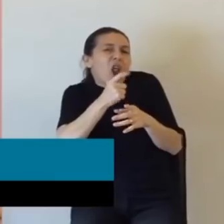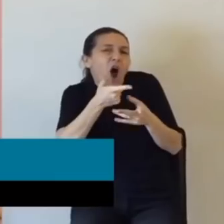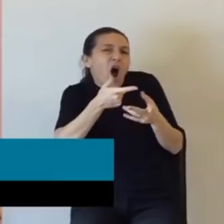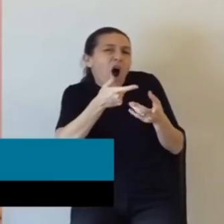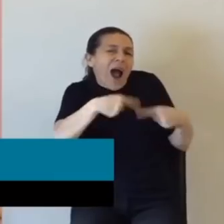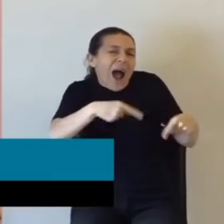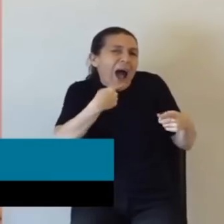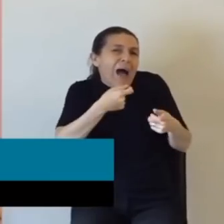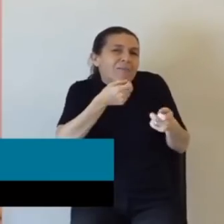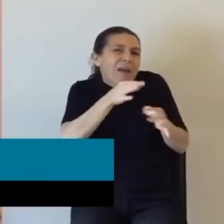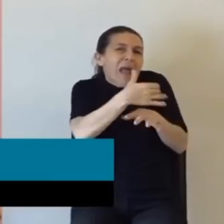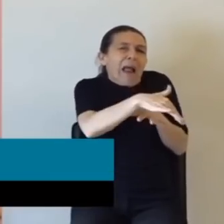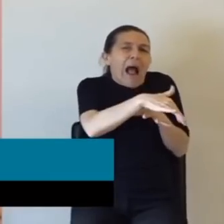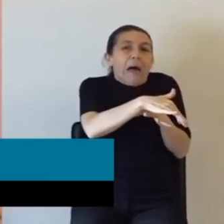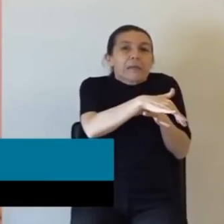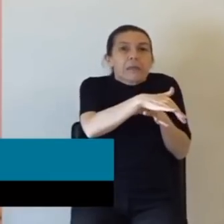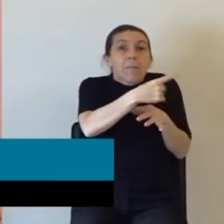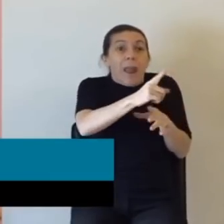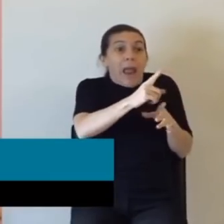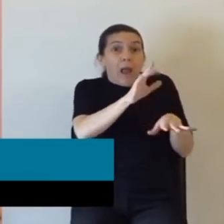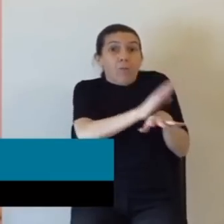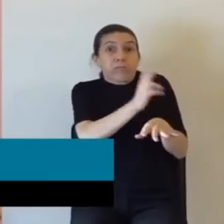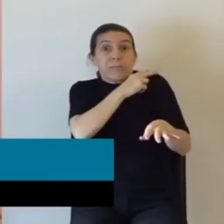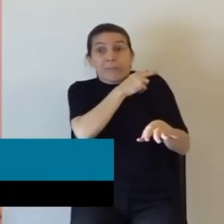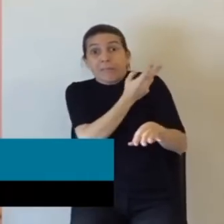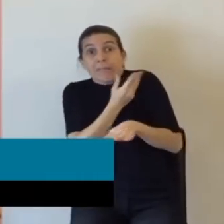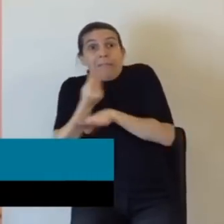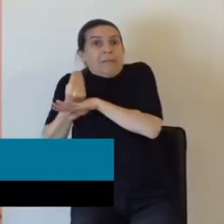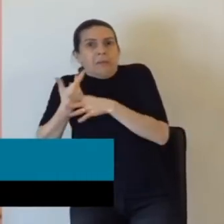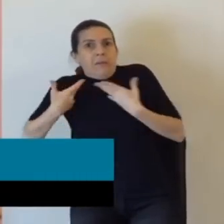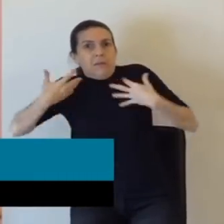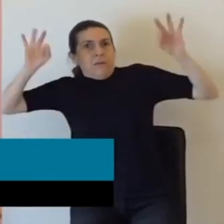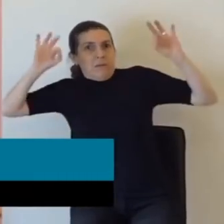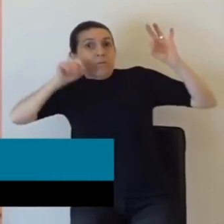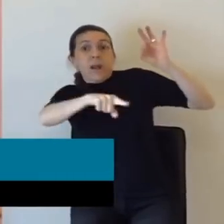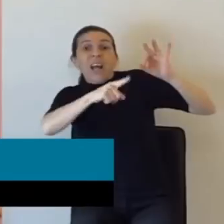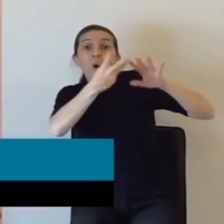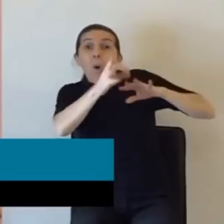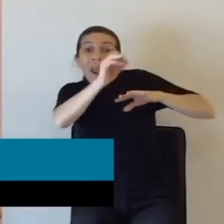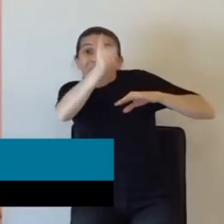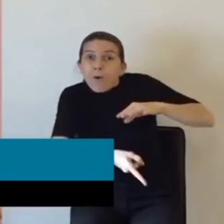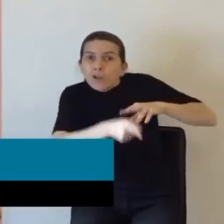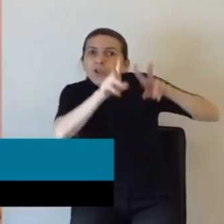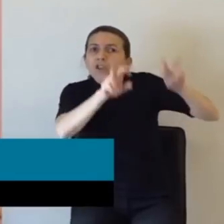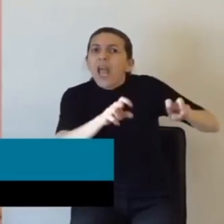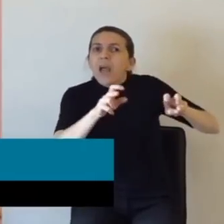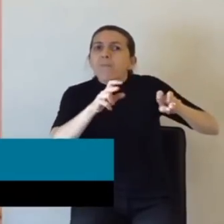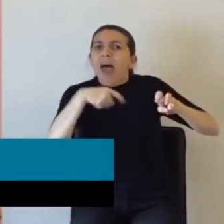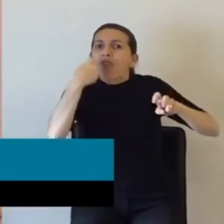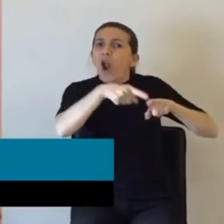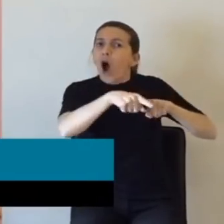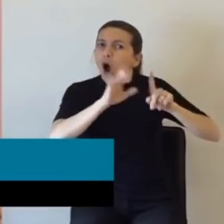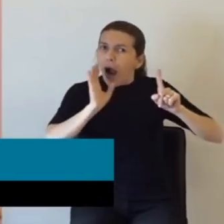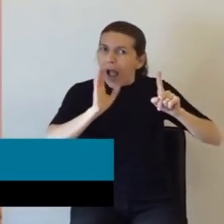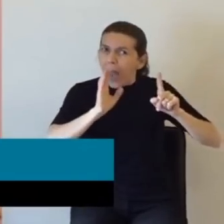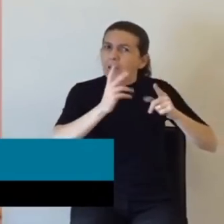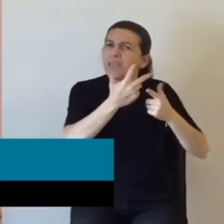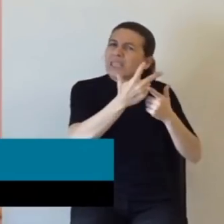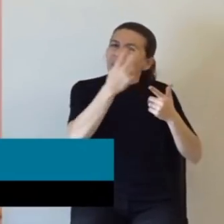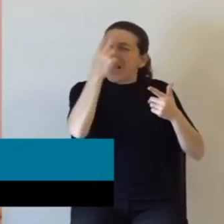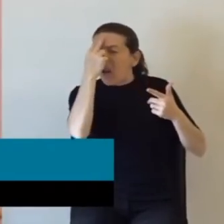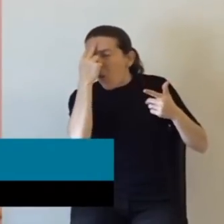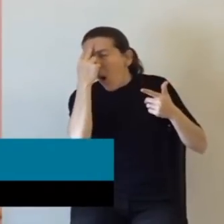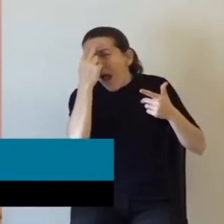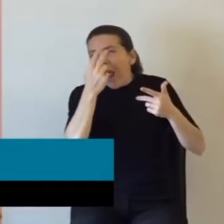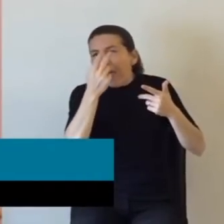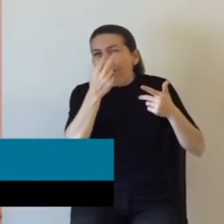Pero sin entrar en esa diferenciación, incluso un 40% tiene que ver con esto. Casi un 40%, un 39%